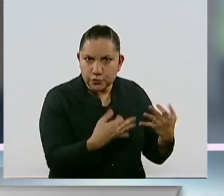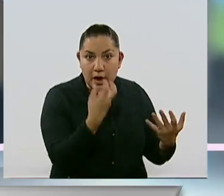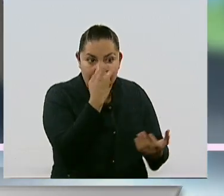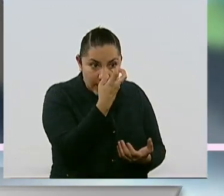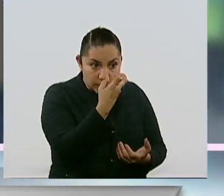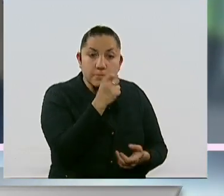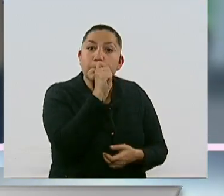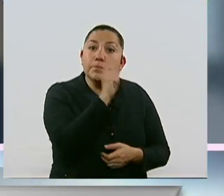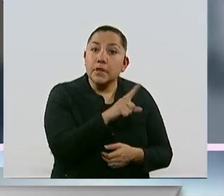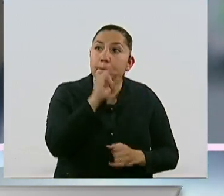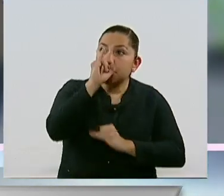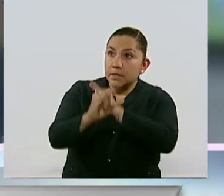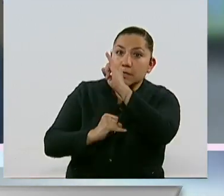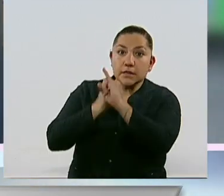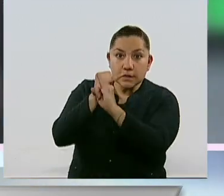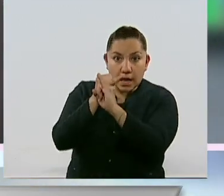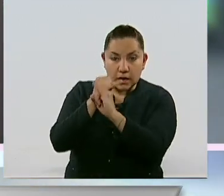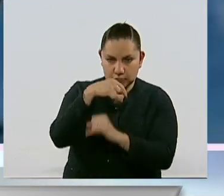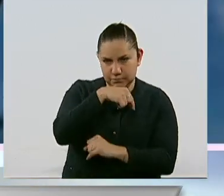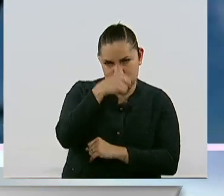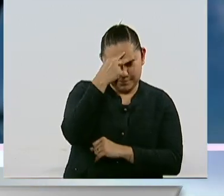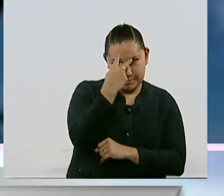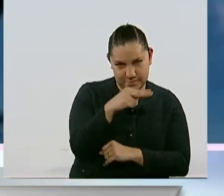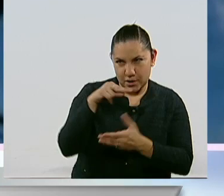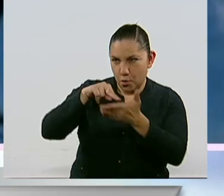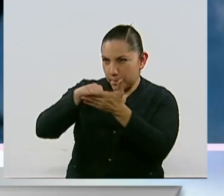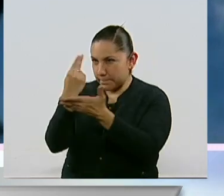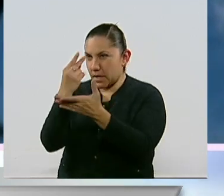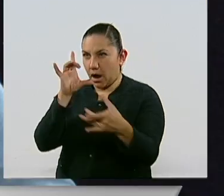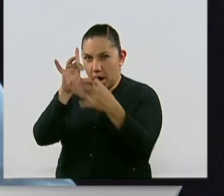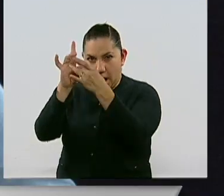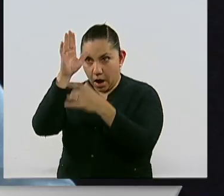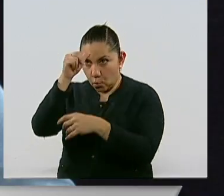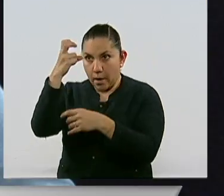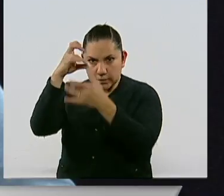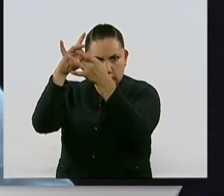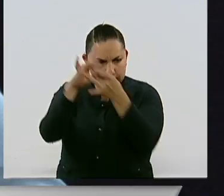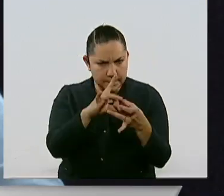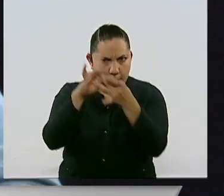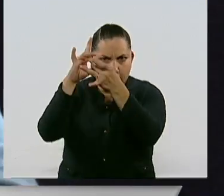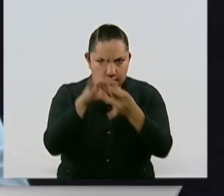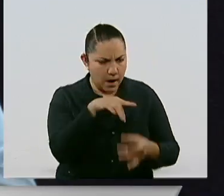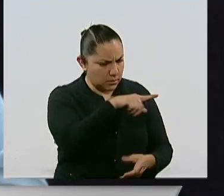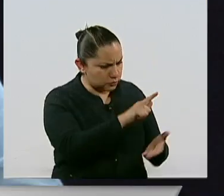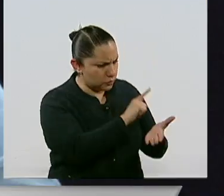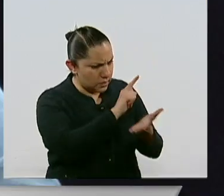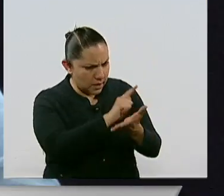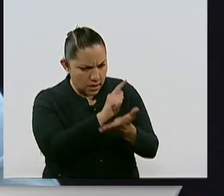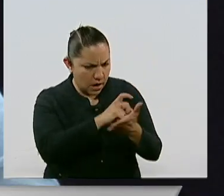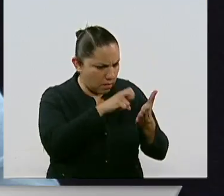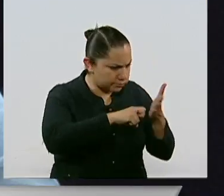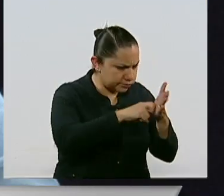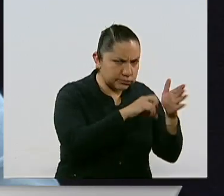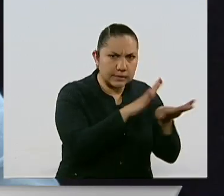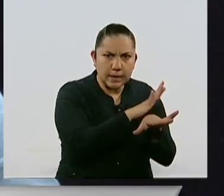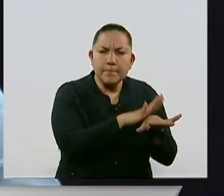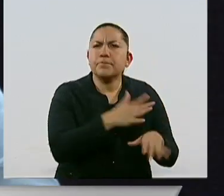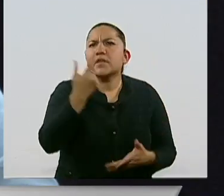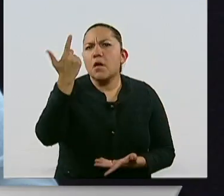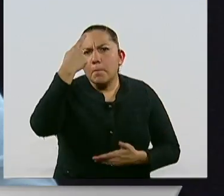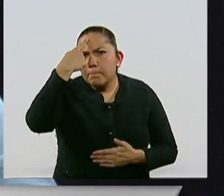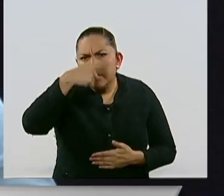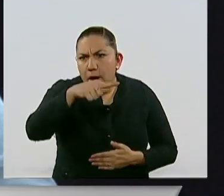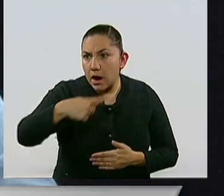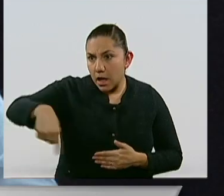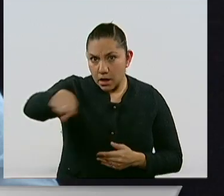internacionales de los que México forma parte. Estas iniciativas en general pretenden establecer el aumento de las penas para